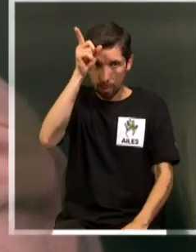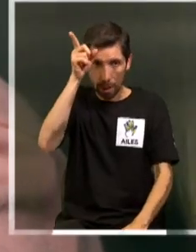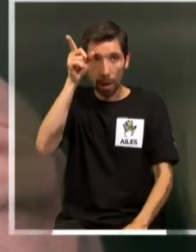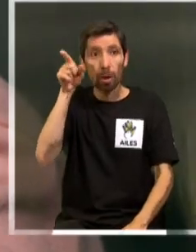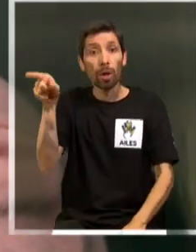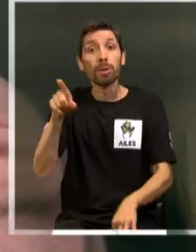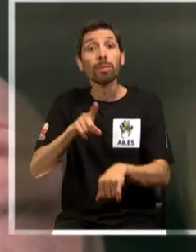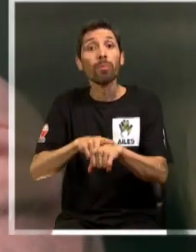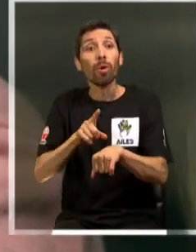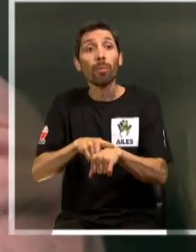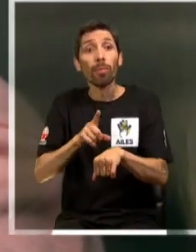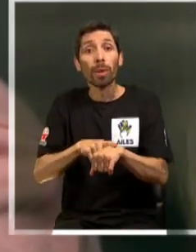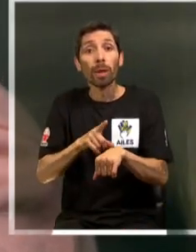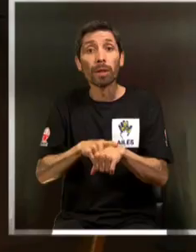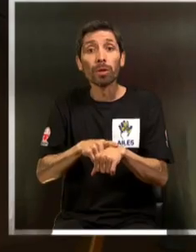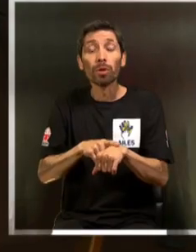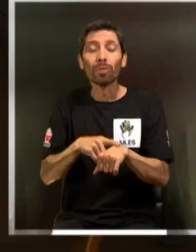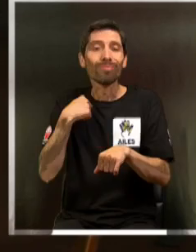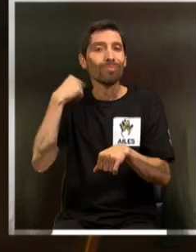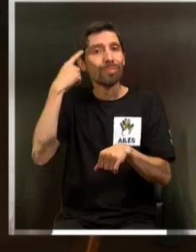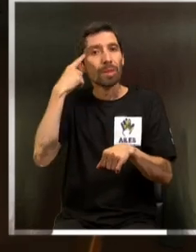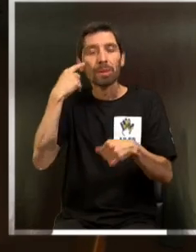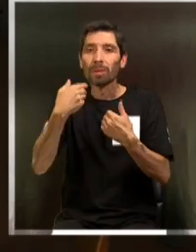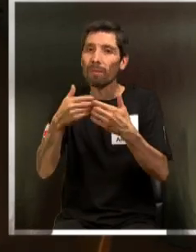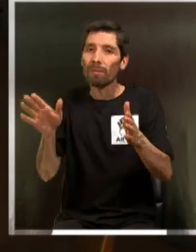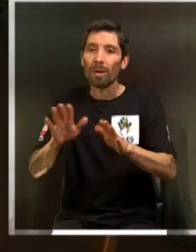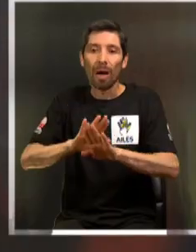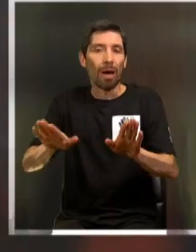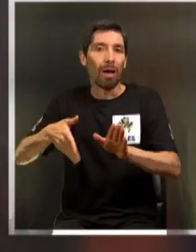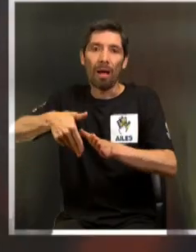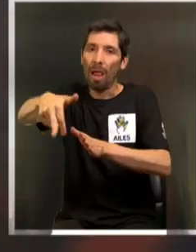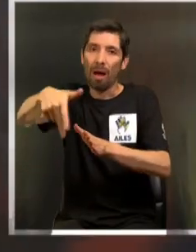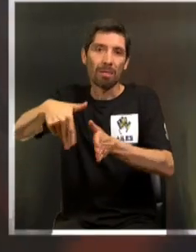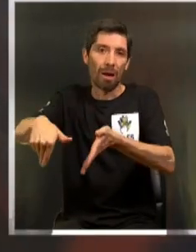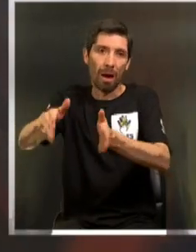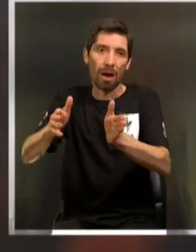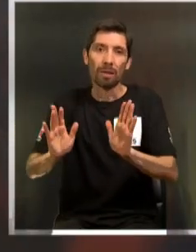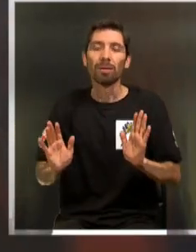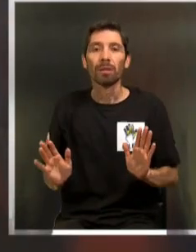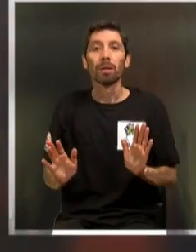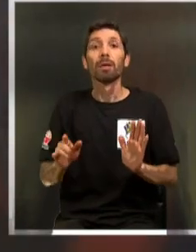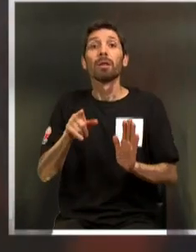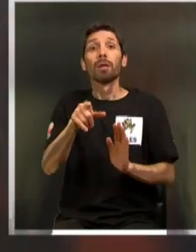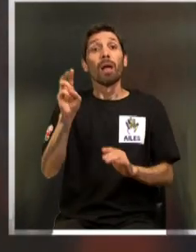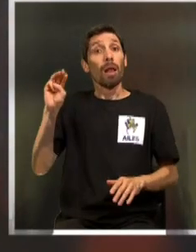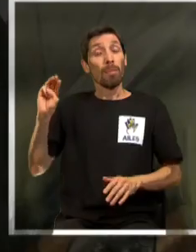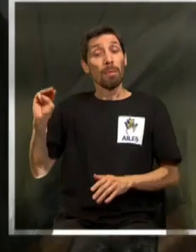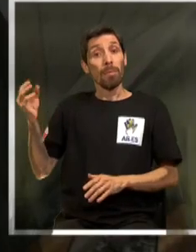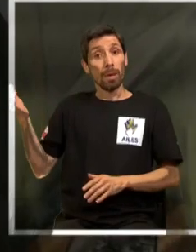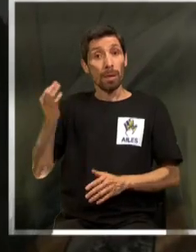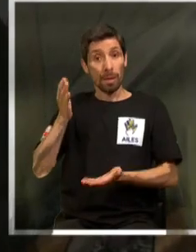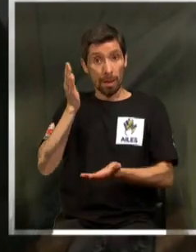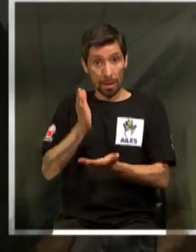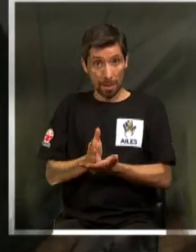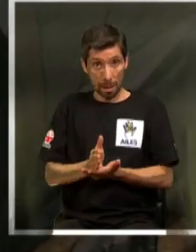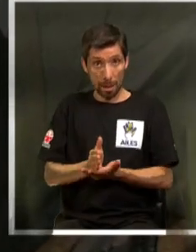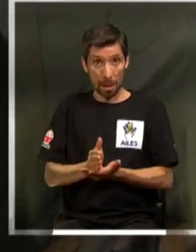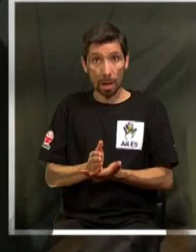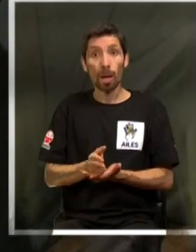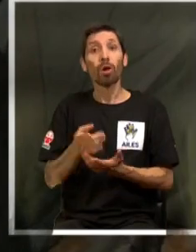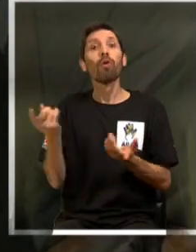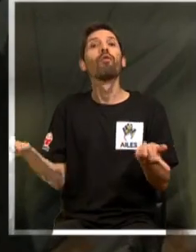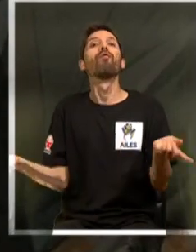a lo mejor ya deje de salir a la calle. Por lo tanto, la mamá, junto con su familia, decidieron que